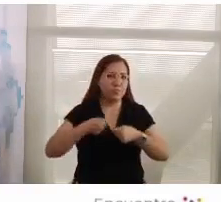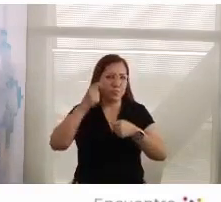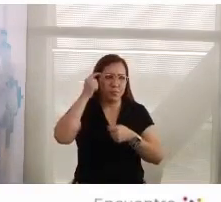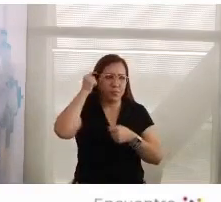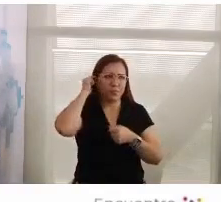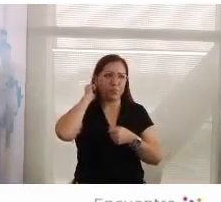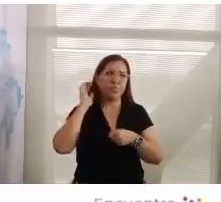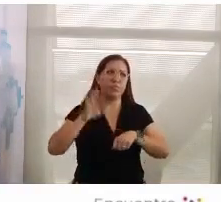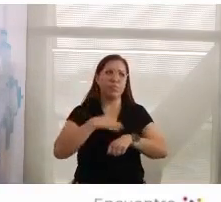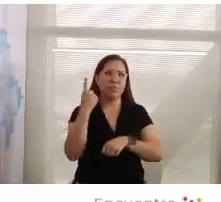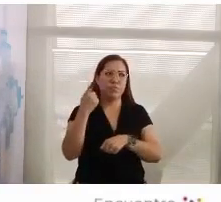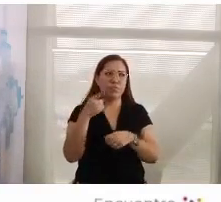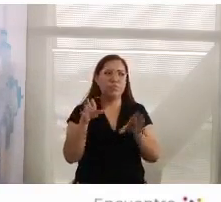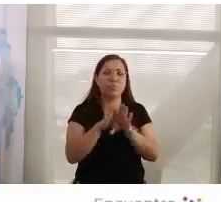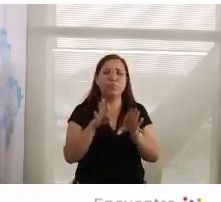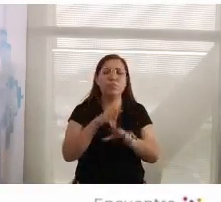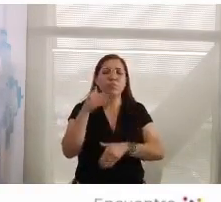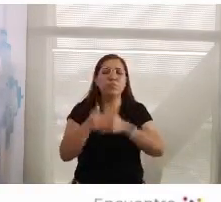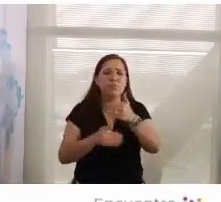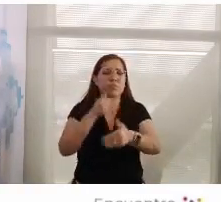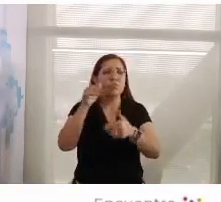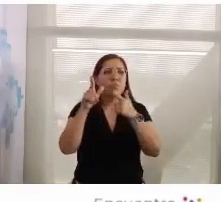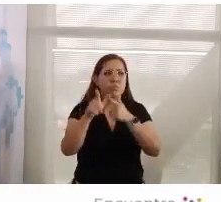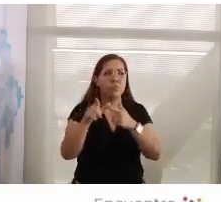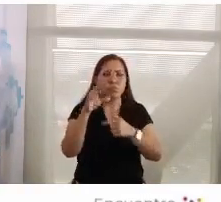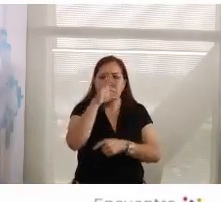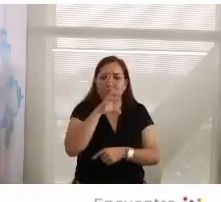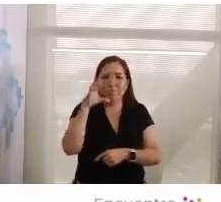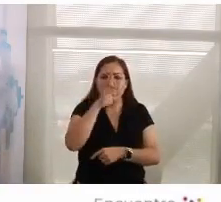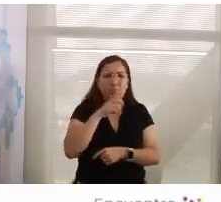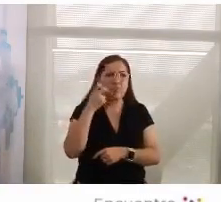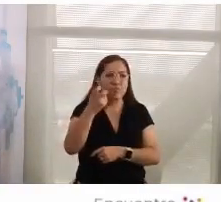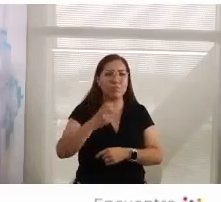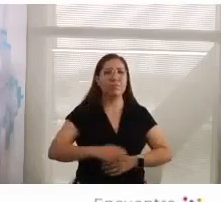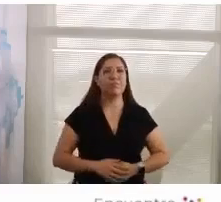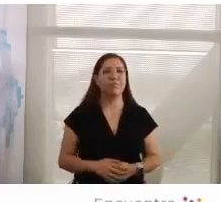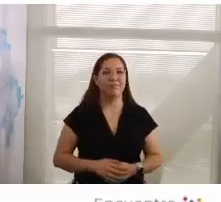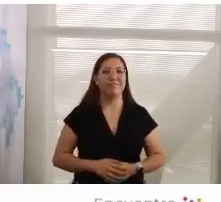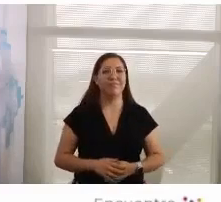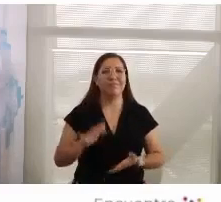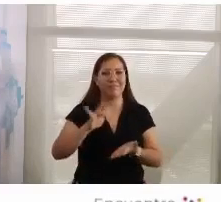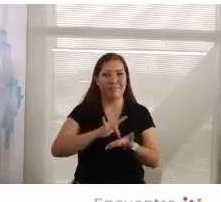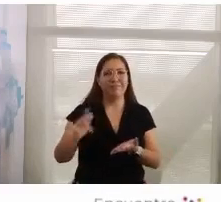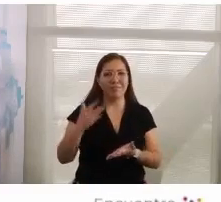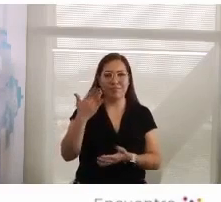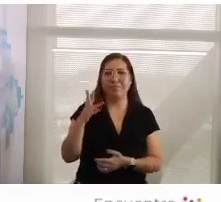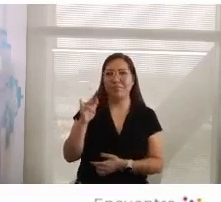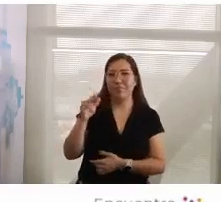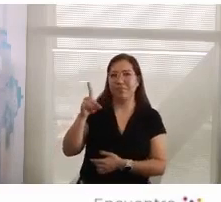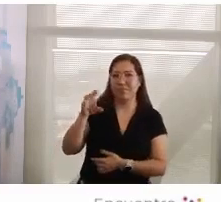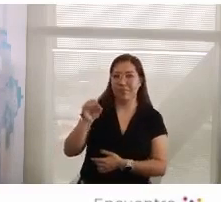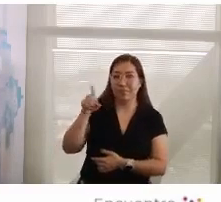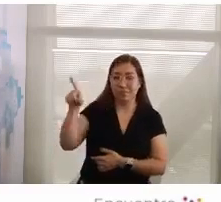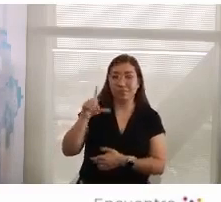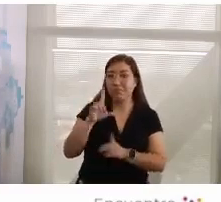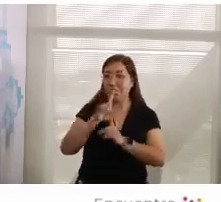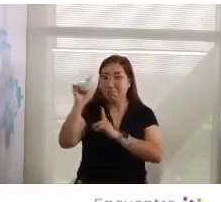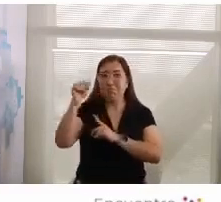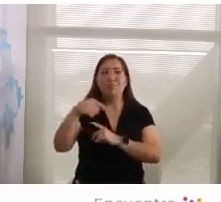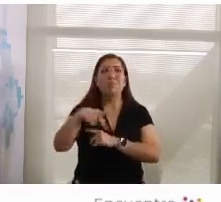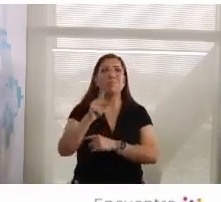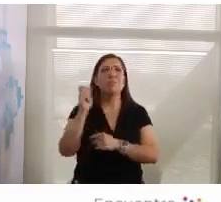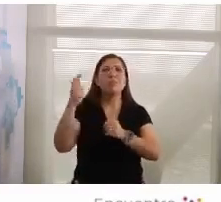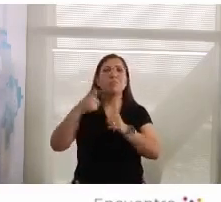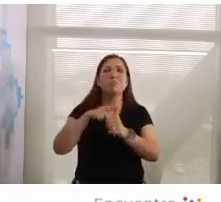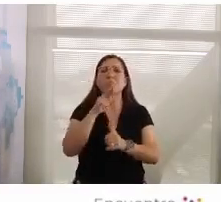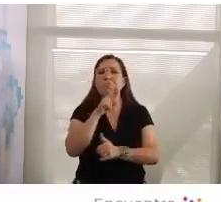proseguir y curioso para escucharnos gracias Ricardo sé que te tienes que ir quieres dar una